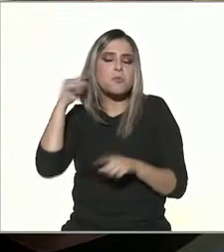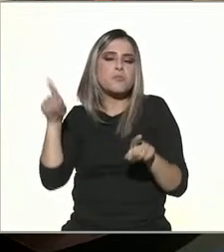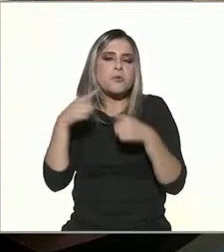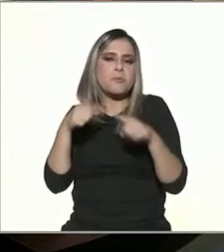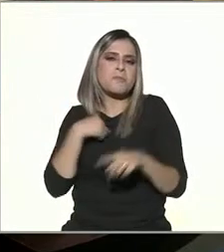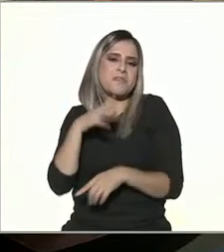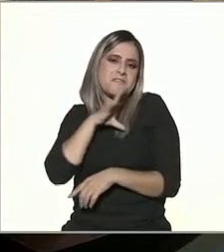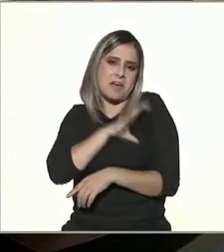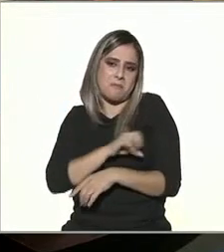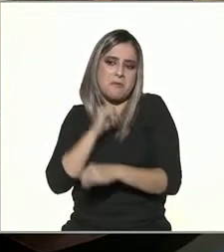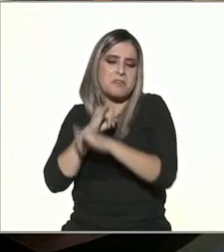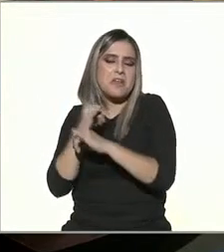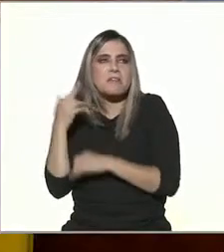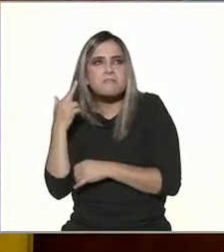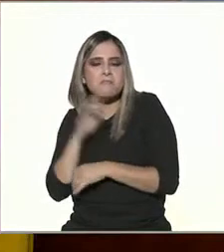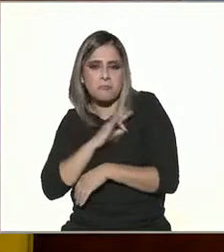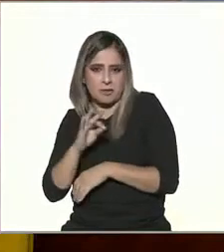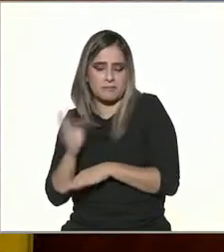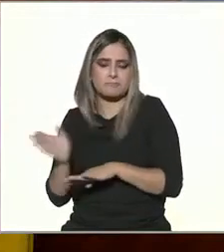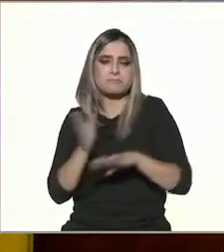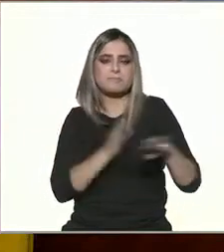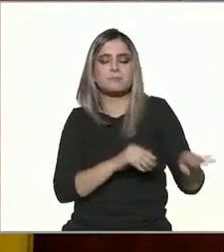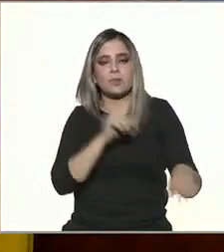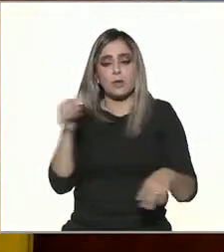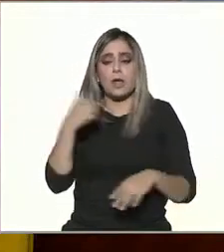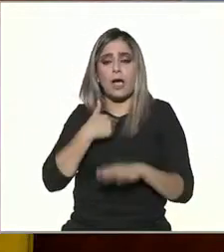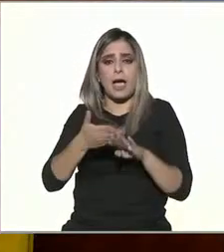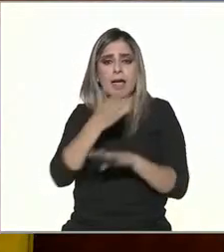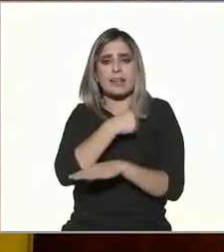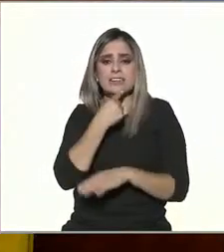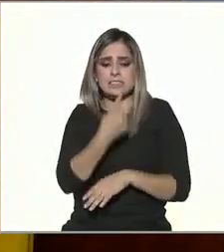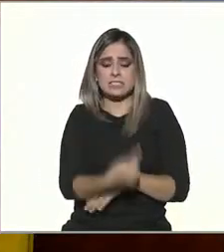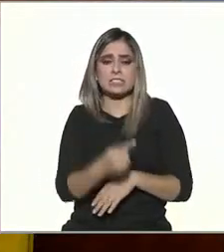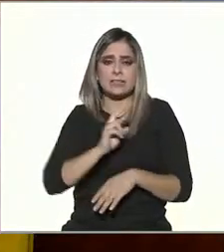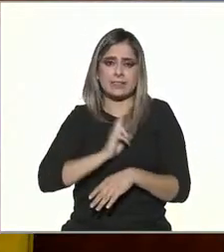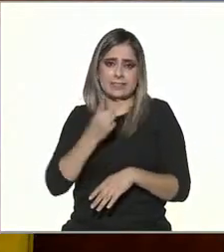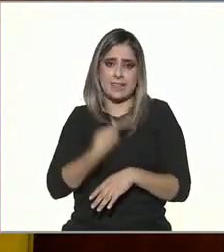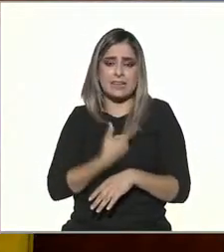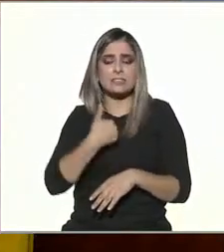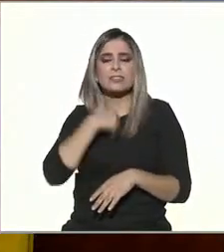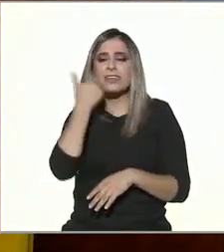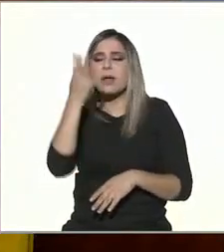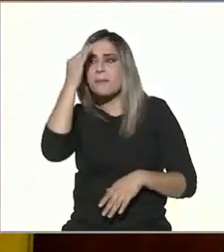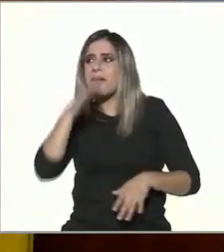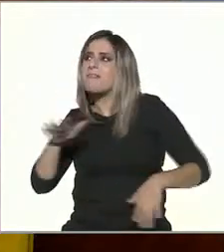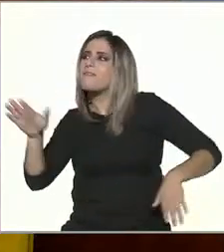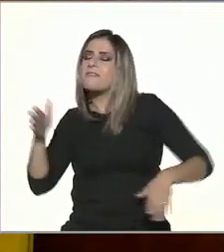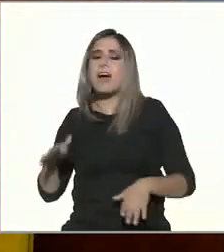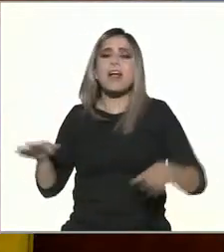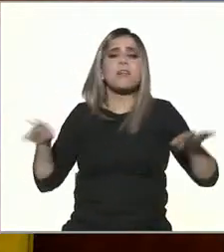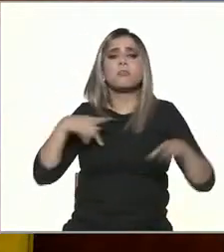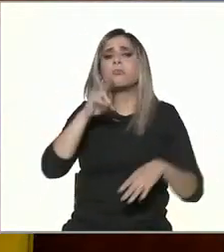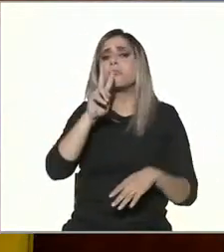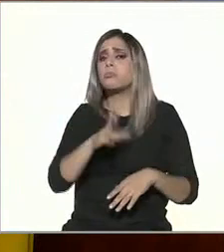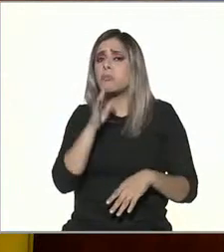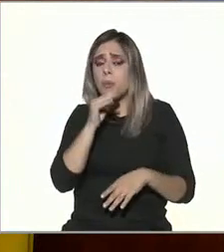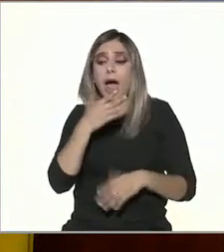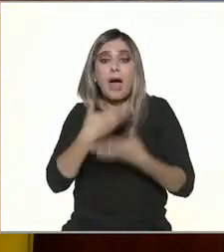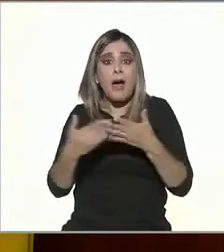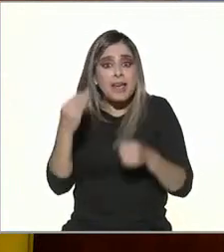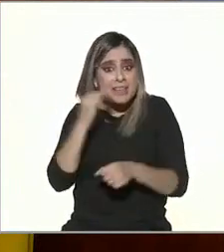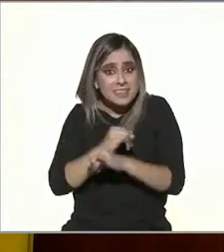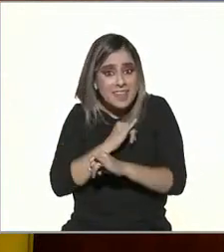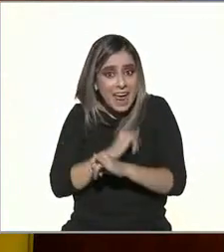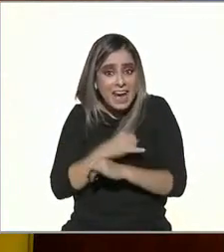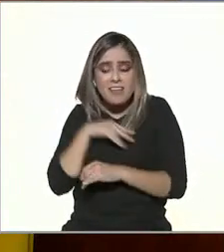En Twitter nos contaron, en mi niñez trans siempre quise aprender ballet pero nunca pude. Ahora, gracias al internet